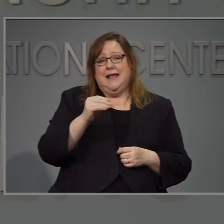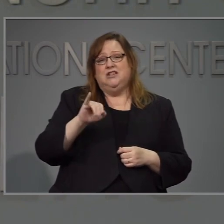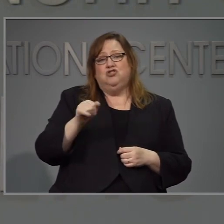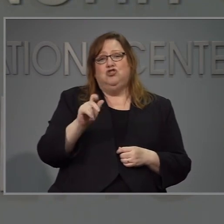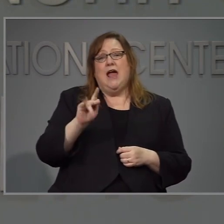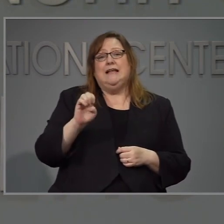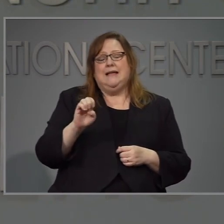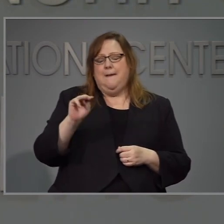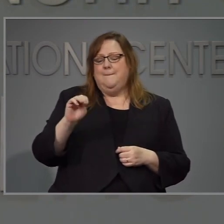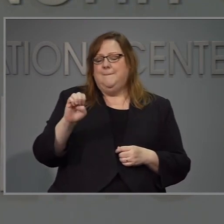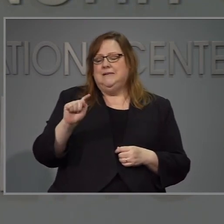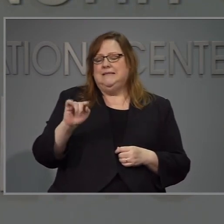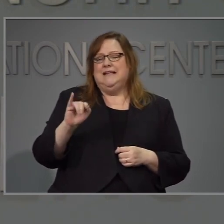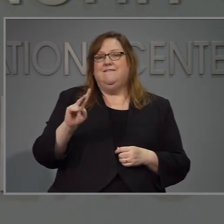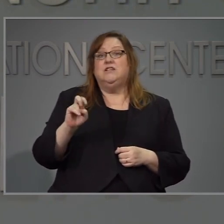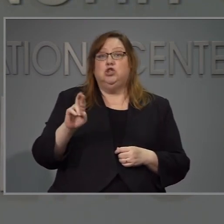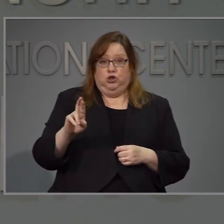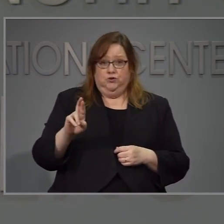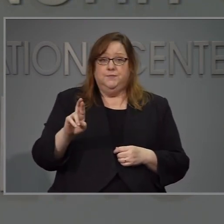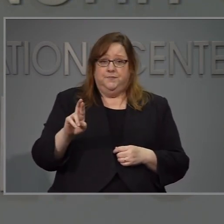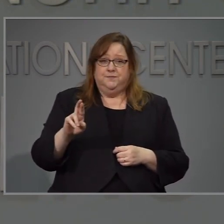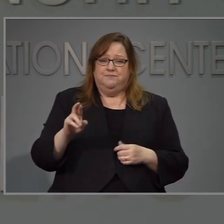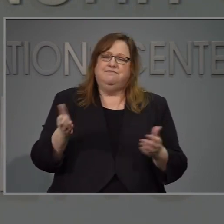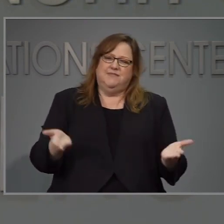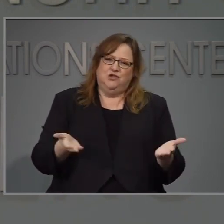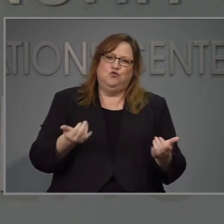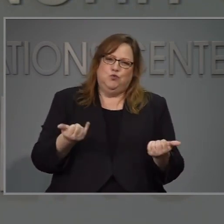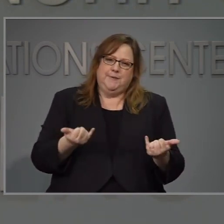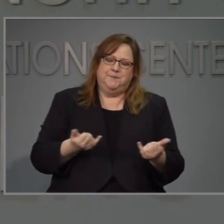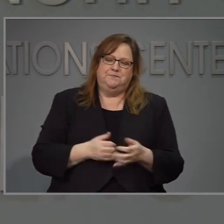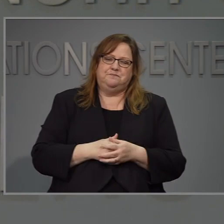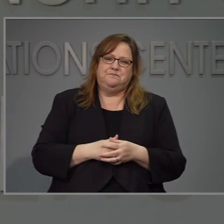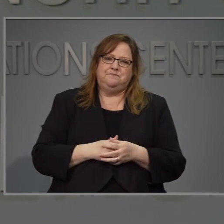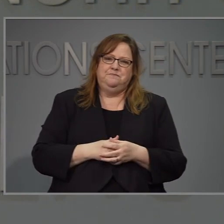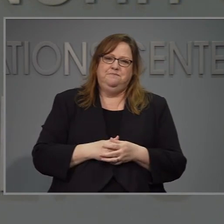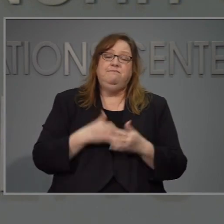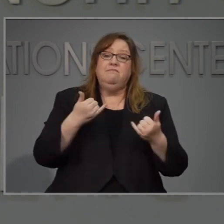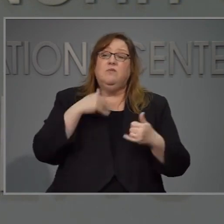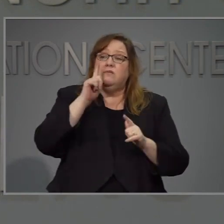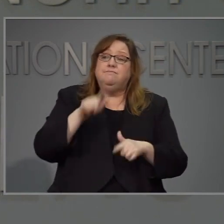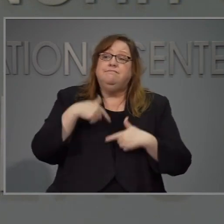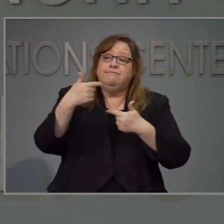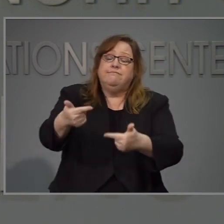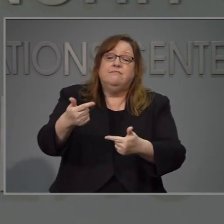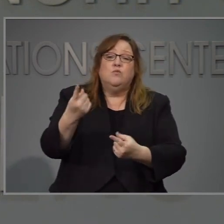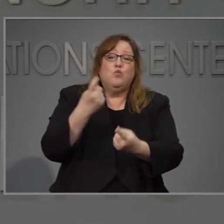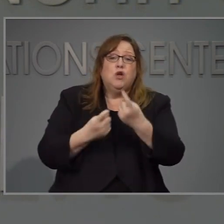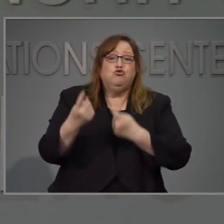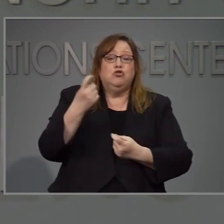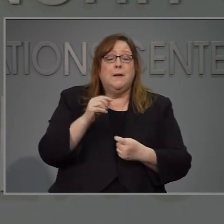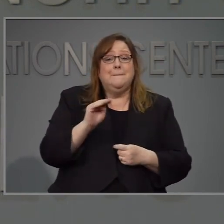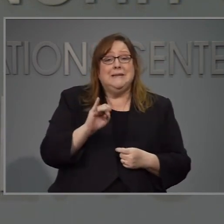de los medios y pueden identificarse y y digan que organización representan gracias. representan